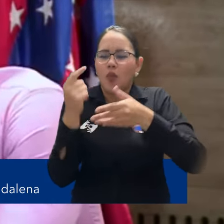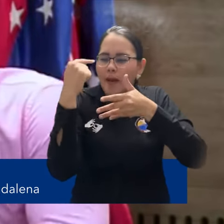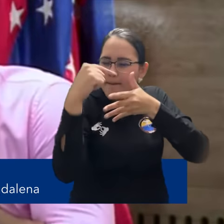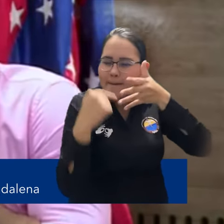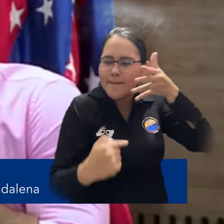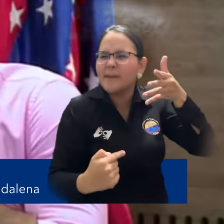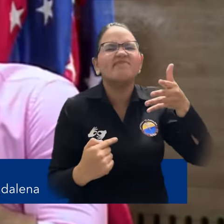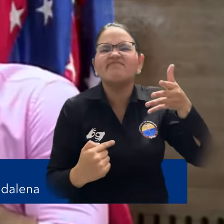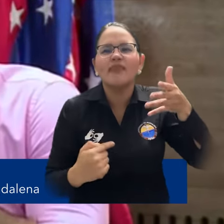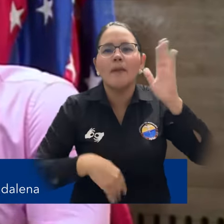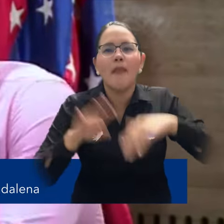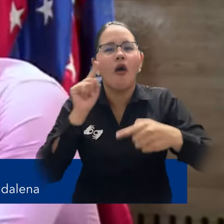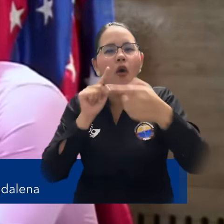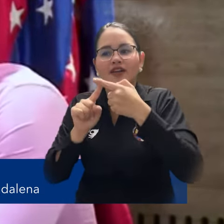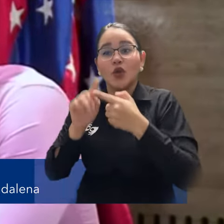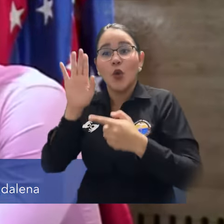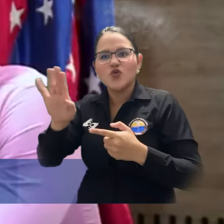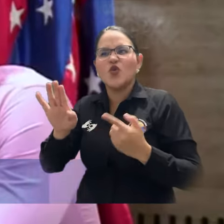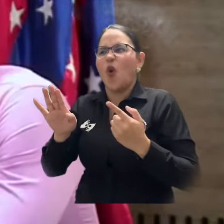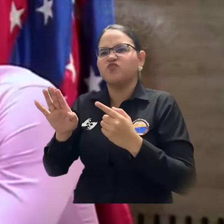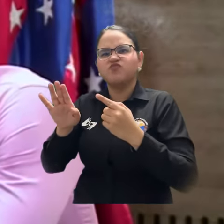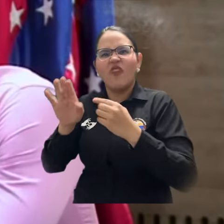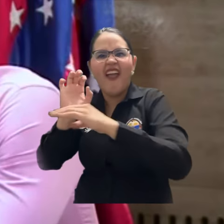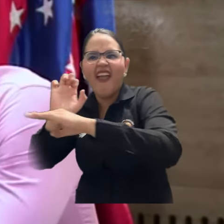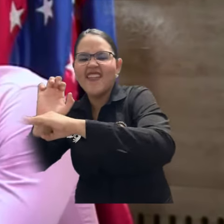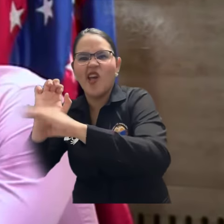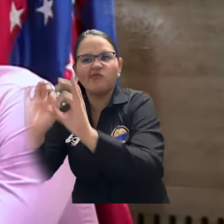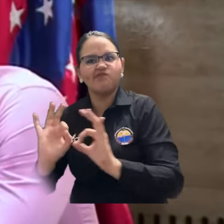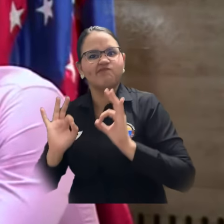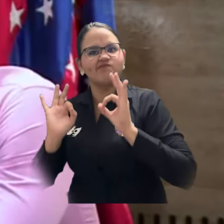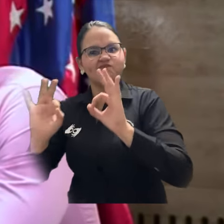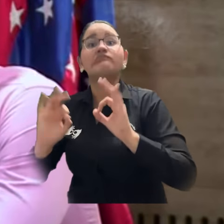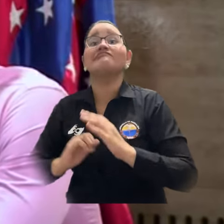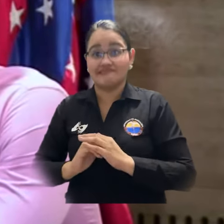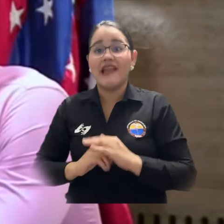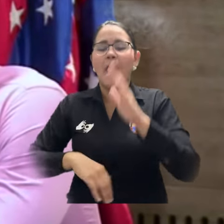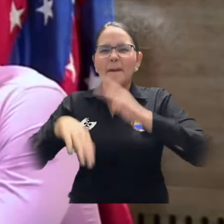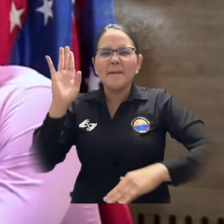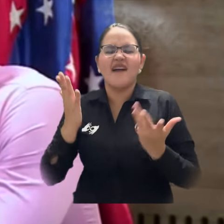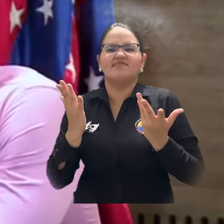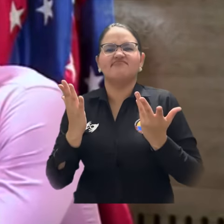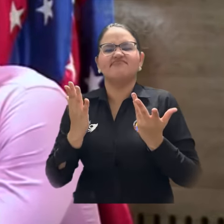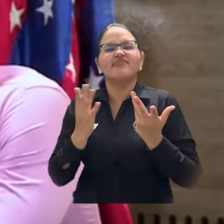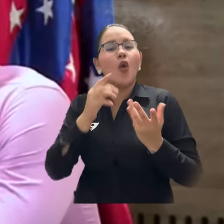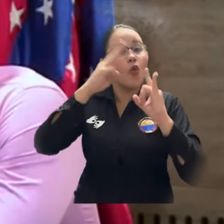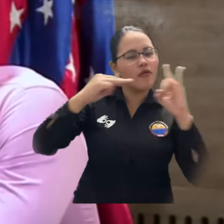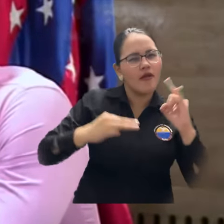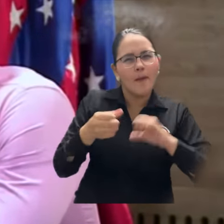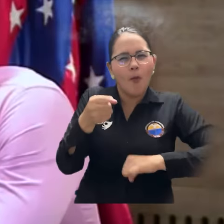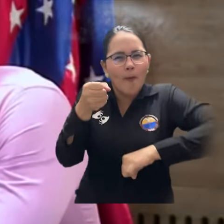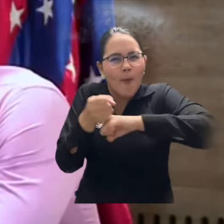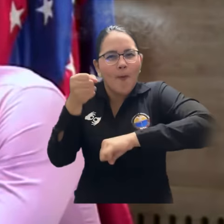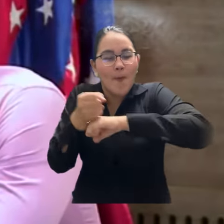-2021 en la apuesta a la modernización de la entidad y que se materialice con la Universidad del Magdalena